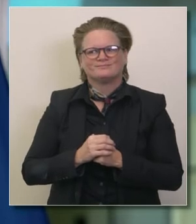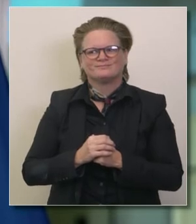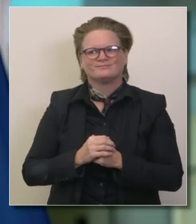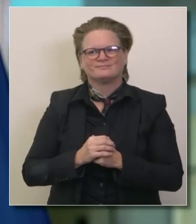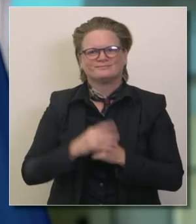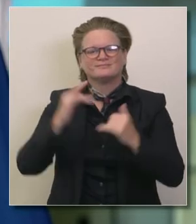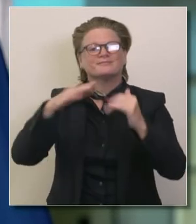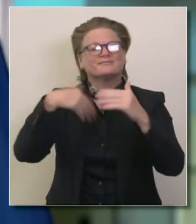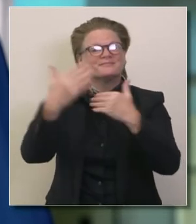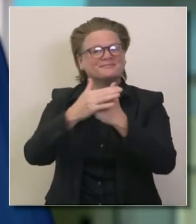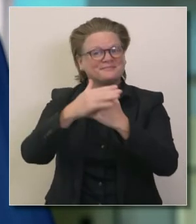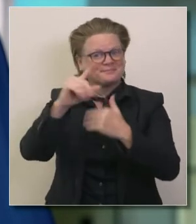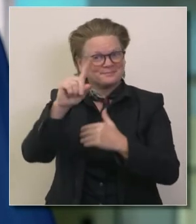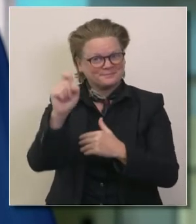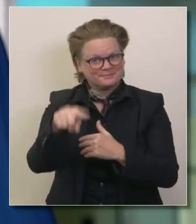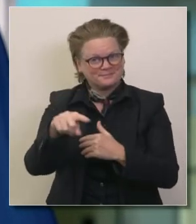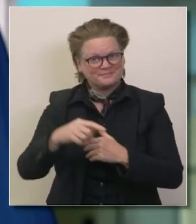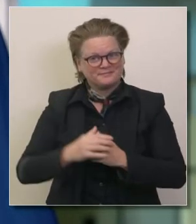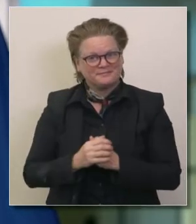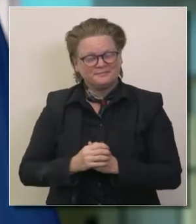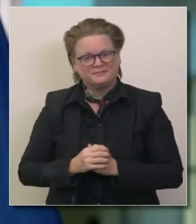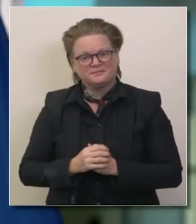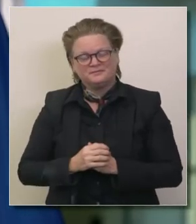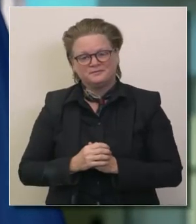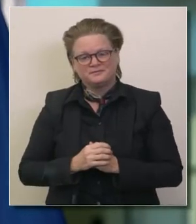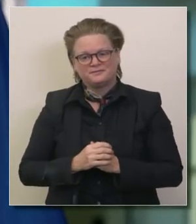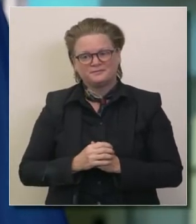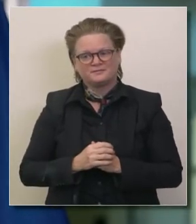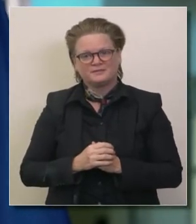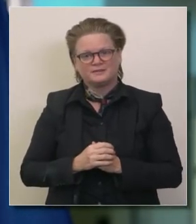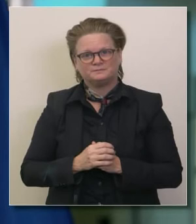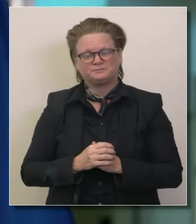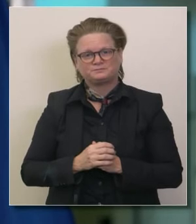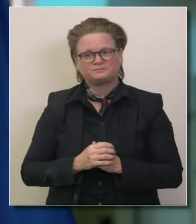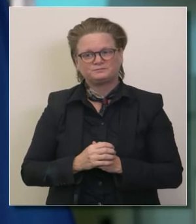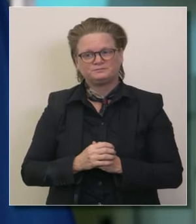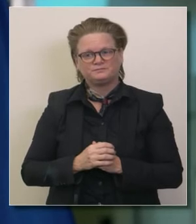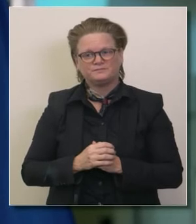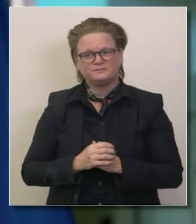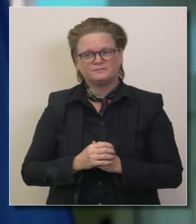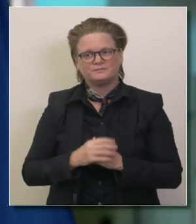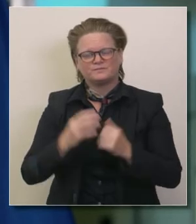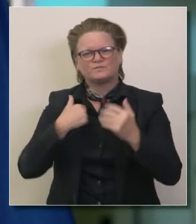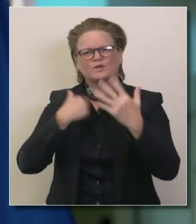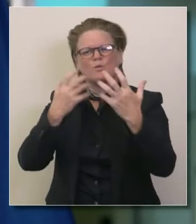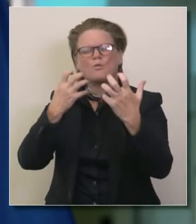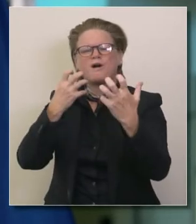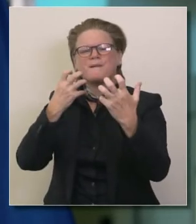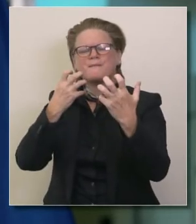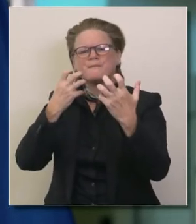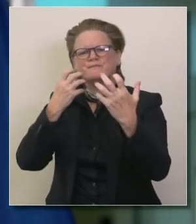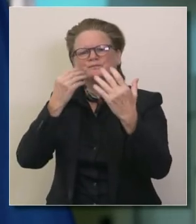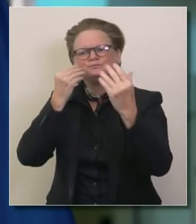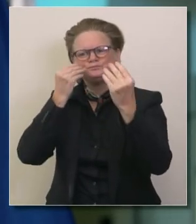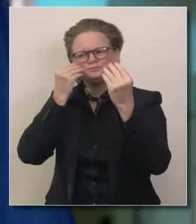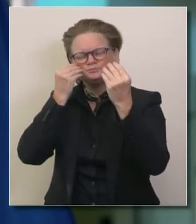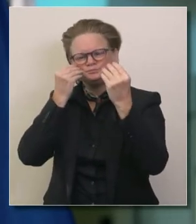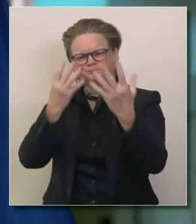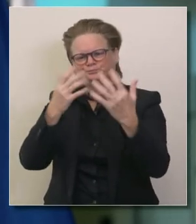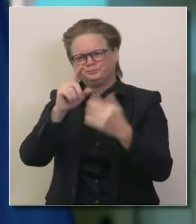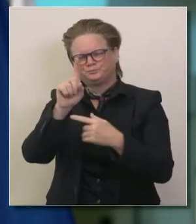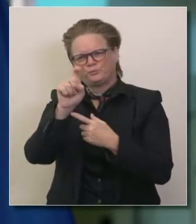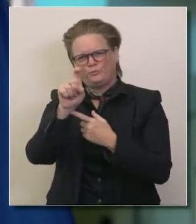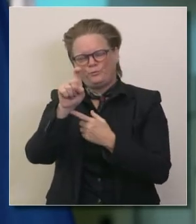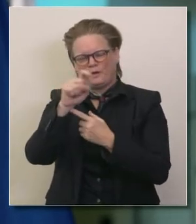gracias gracias gobernador una pregunta que tiene que ver más que bien